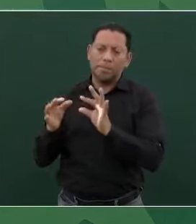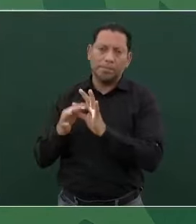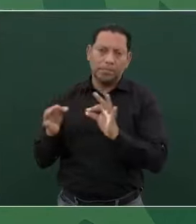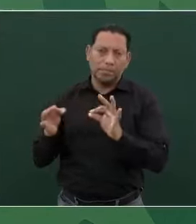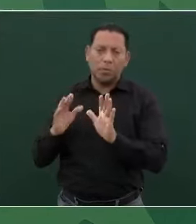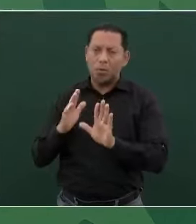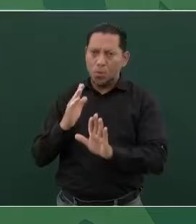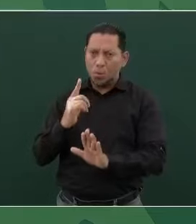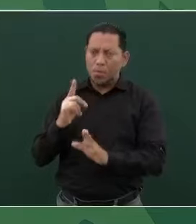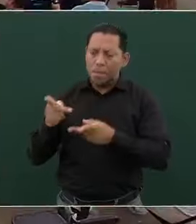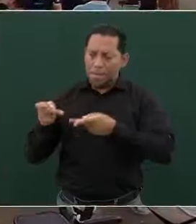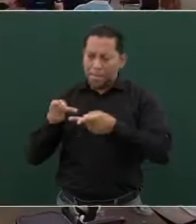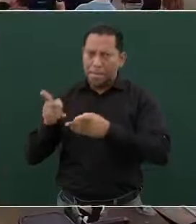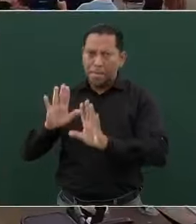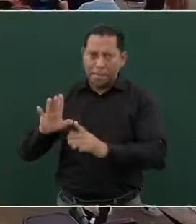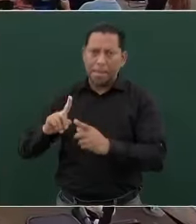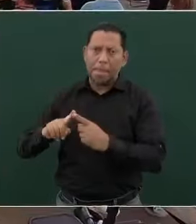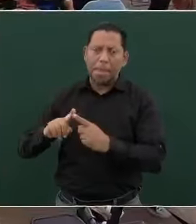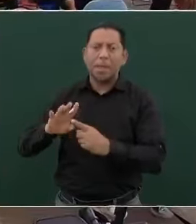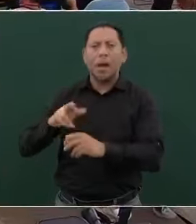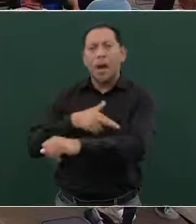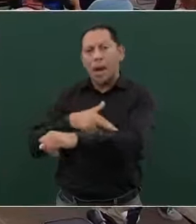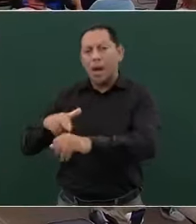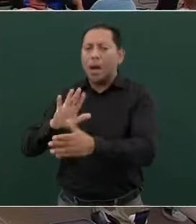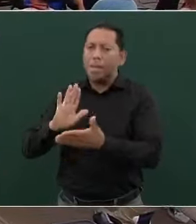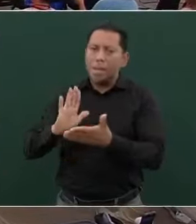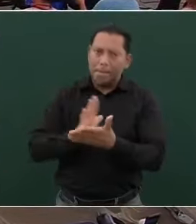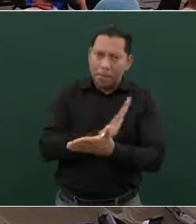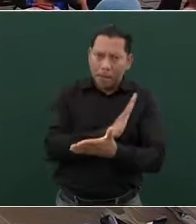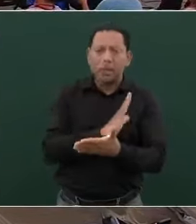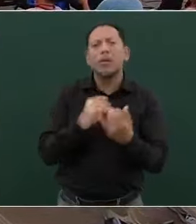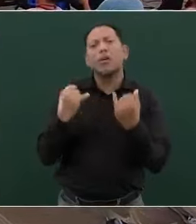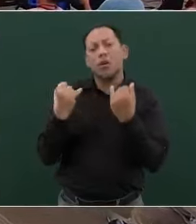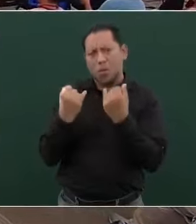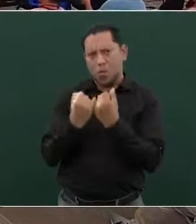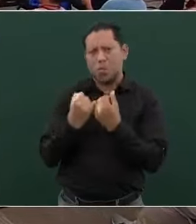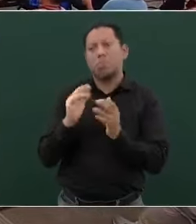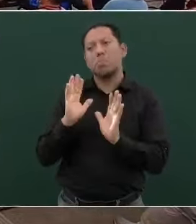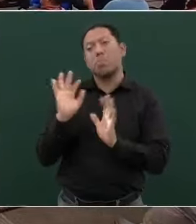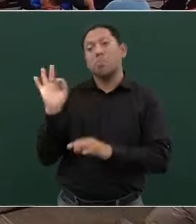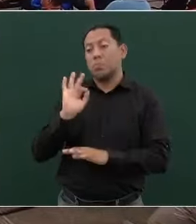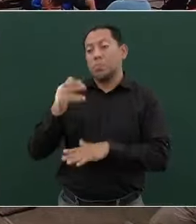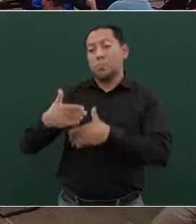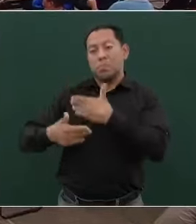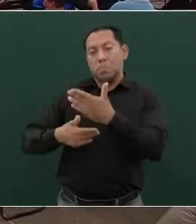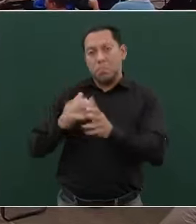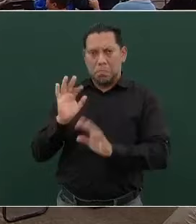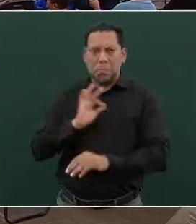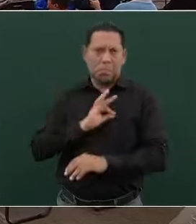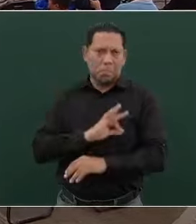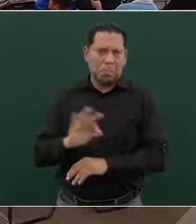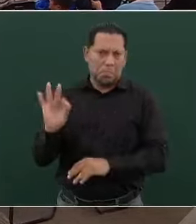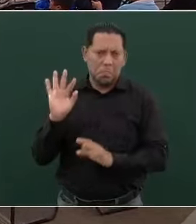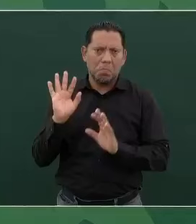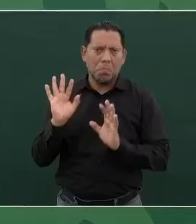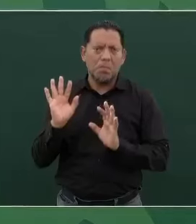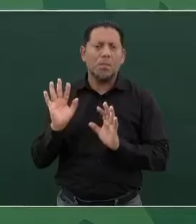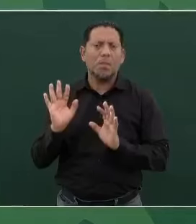por el otro lado, no descartar la posibilidad de